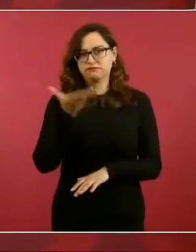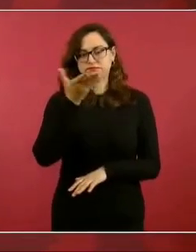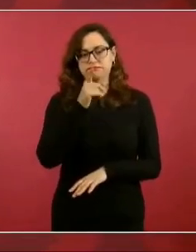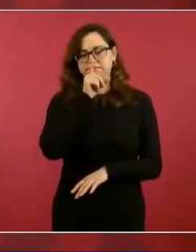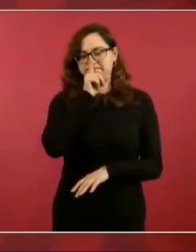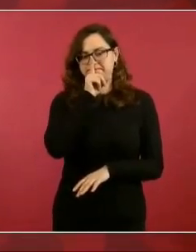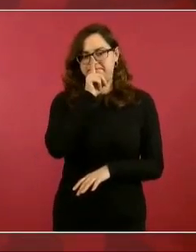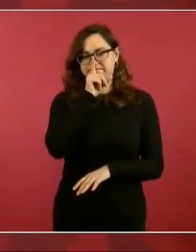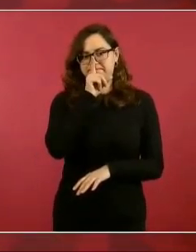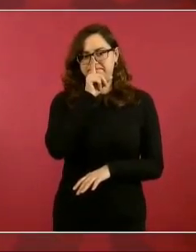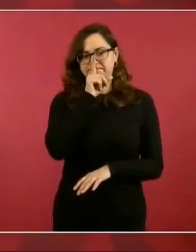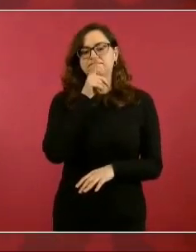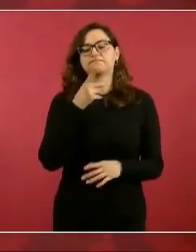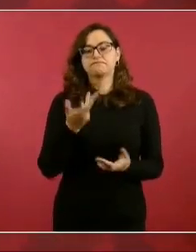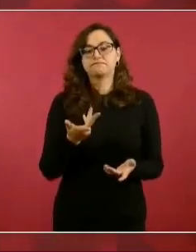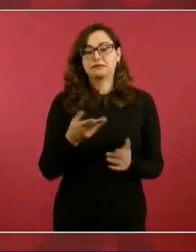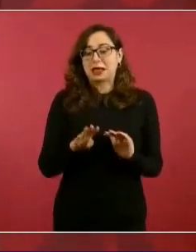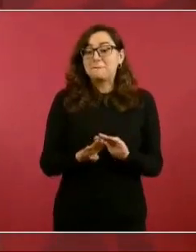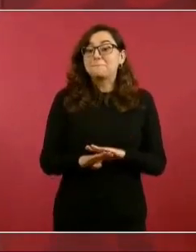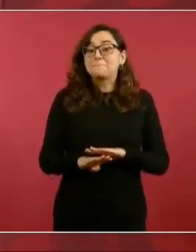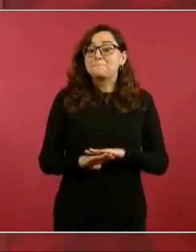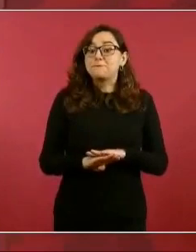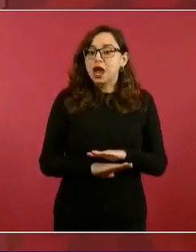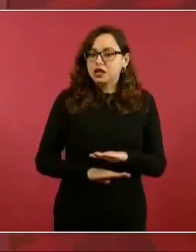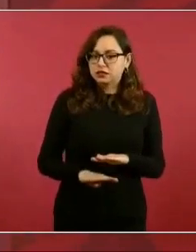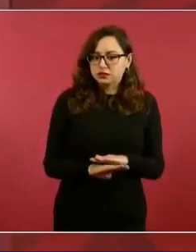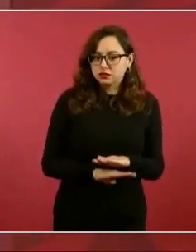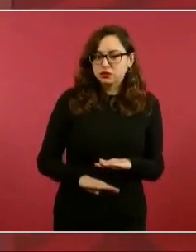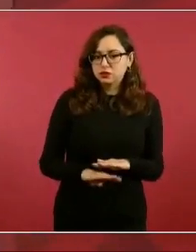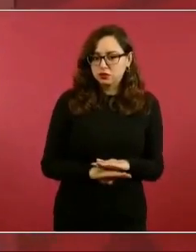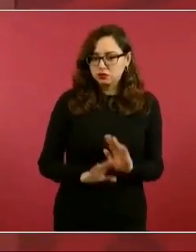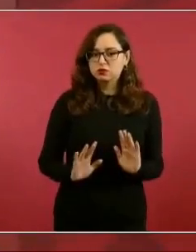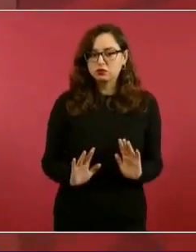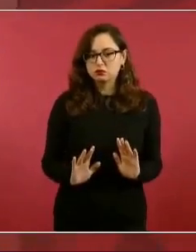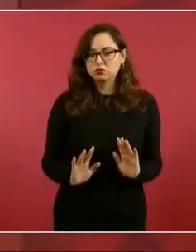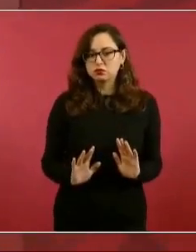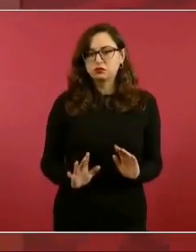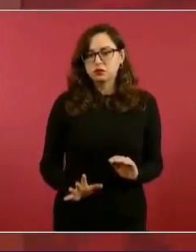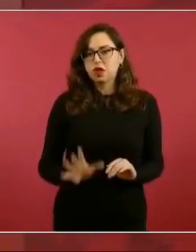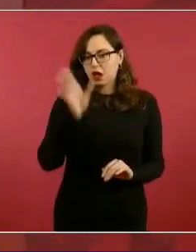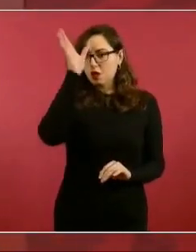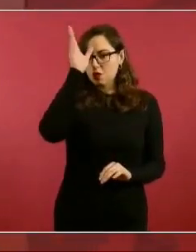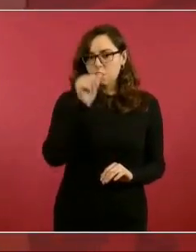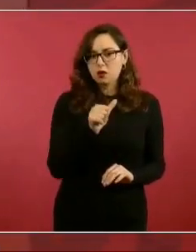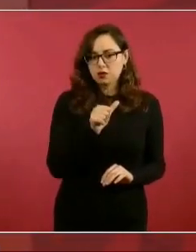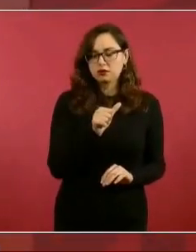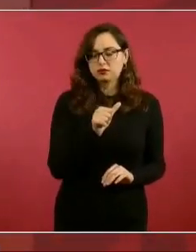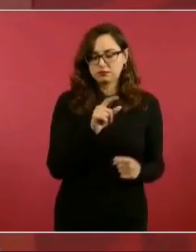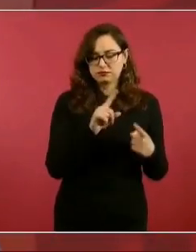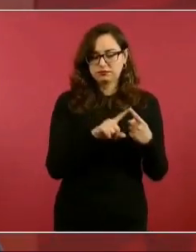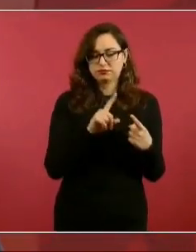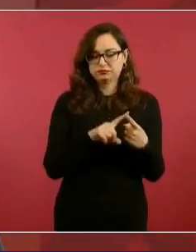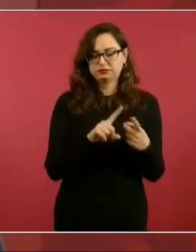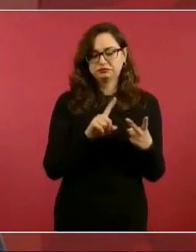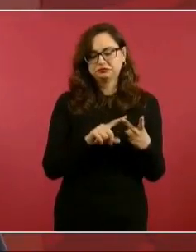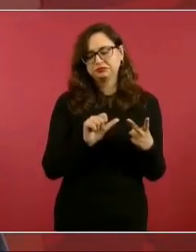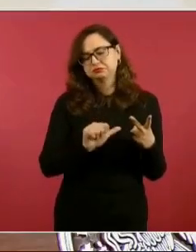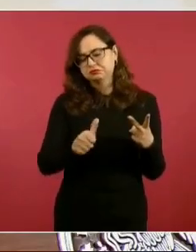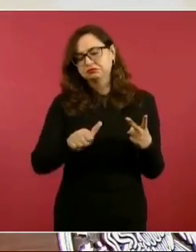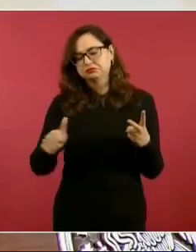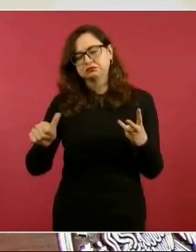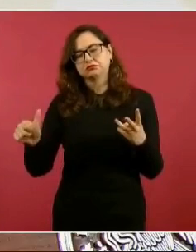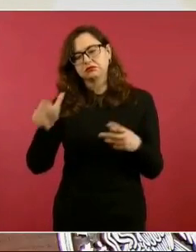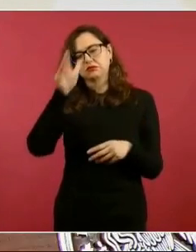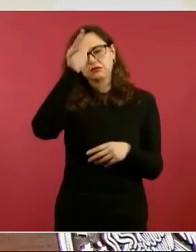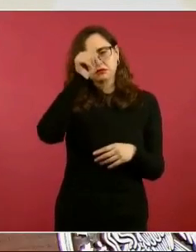Muchos llegamos a ese acuerdo y a otros lo importante